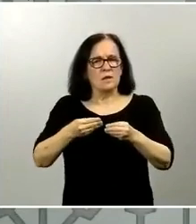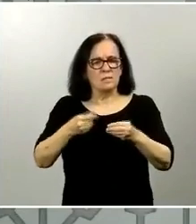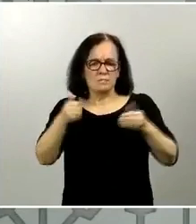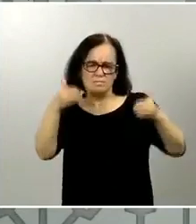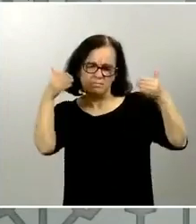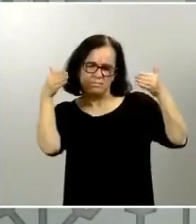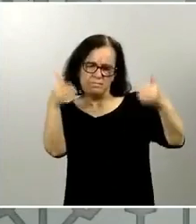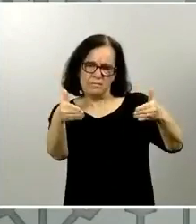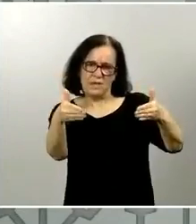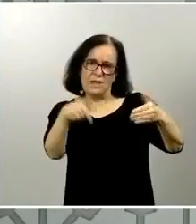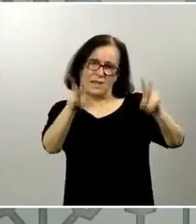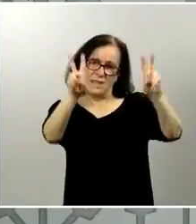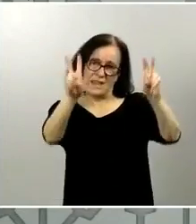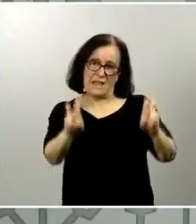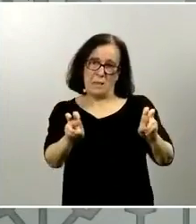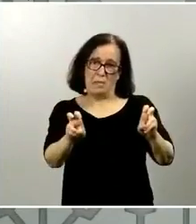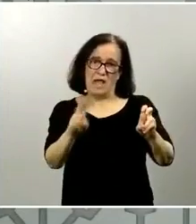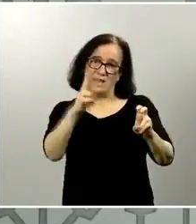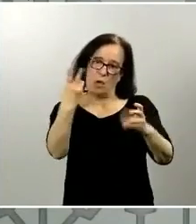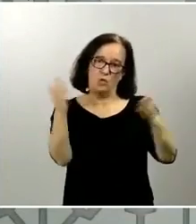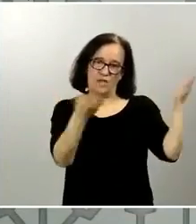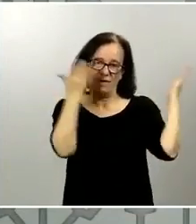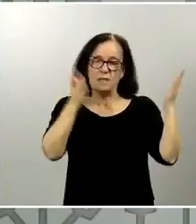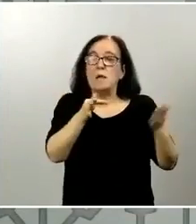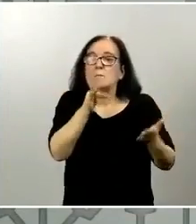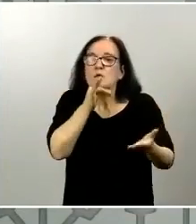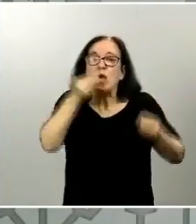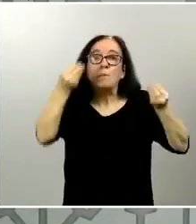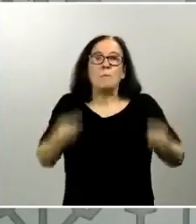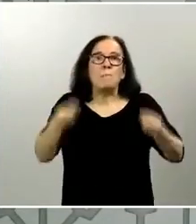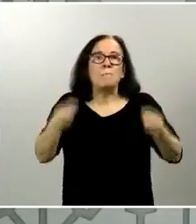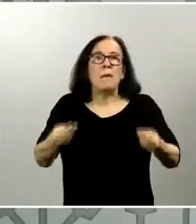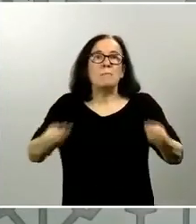ahora en este tema pero no tenemos todavía las respuestas